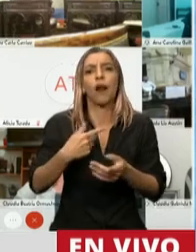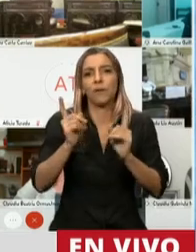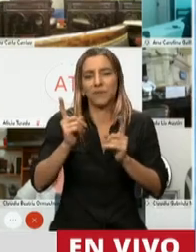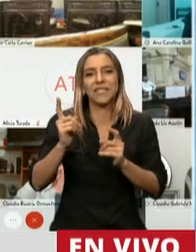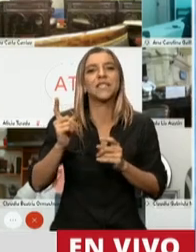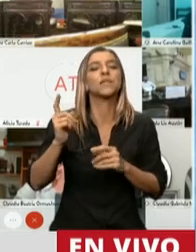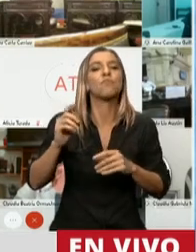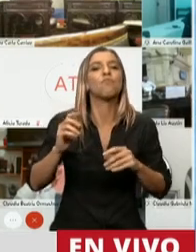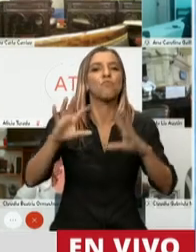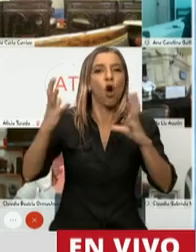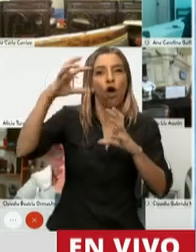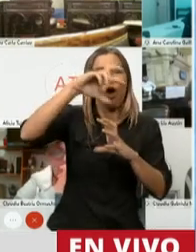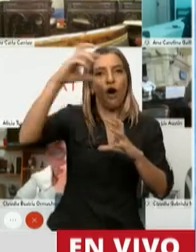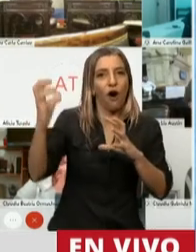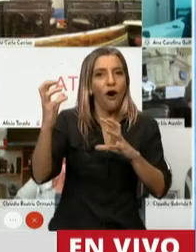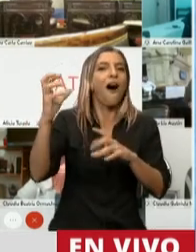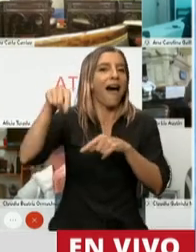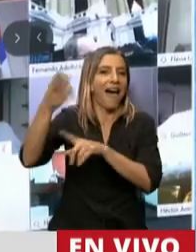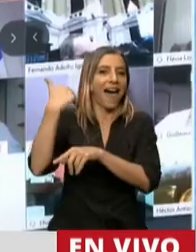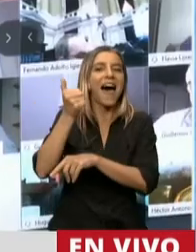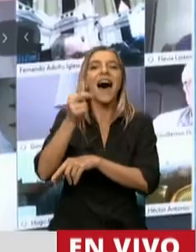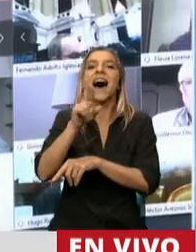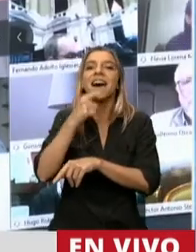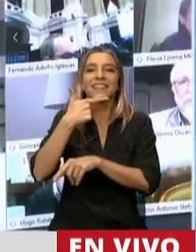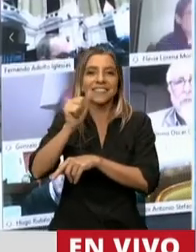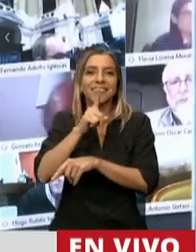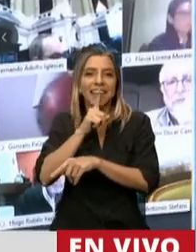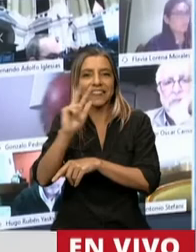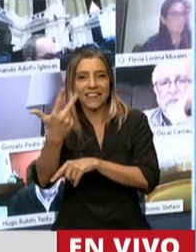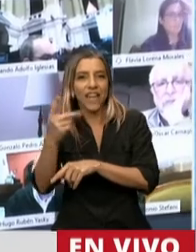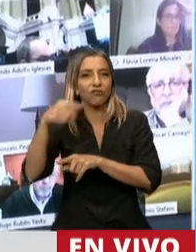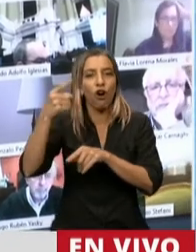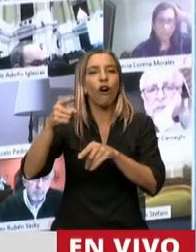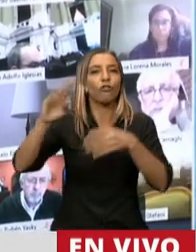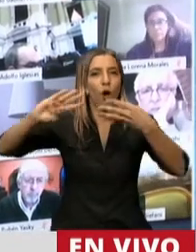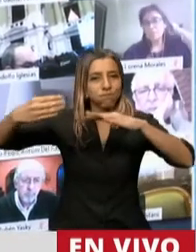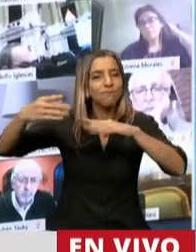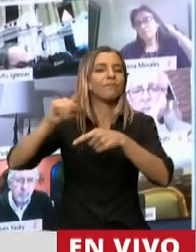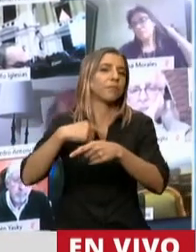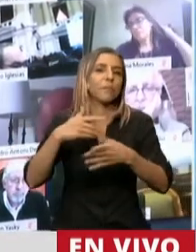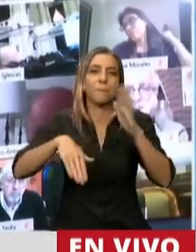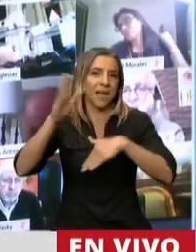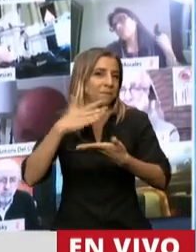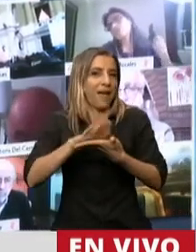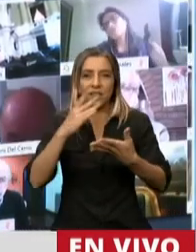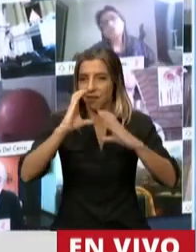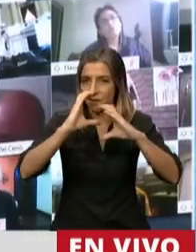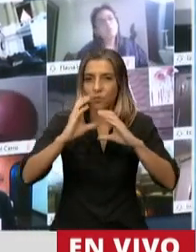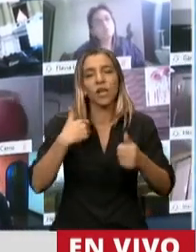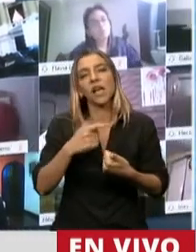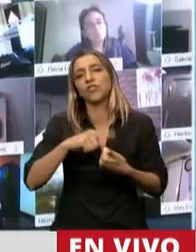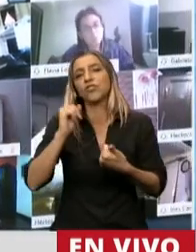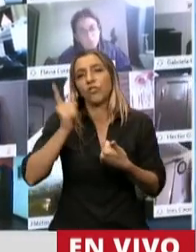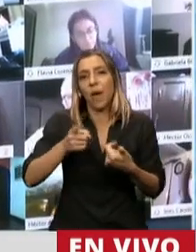lo que era antes el ARSAT-3, que ahora va a ser ARSAT segunda generación, pero que es un satélite de telecomunicaciones, lo que se va a gastar en